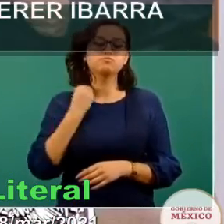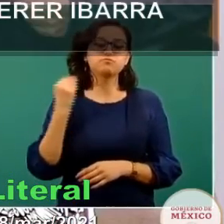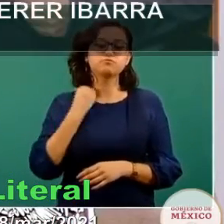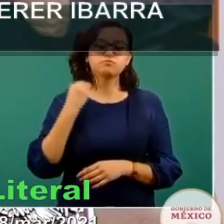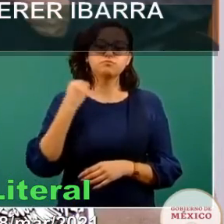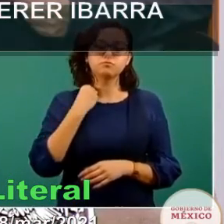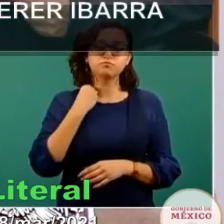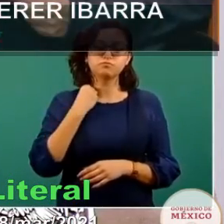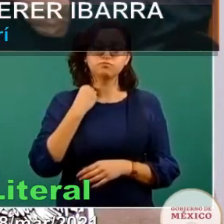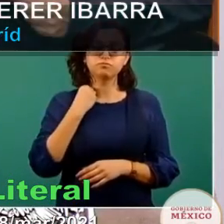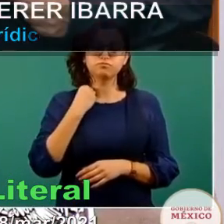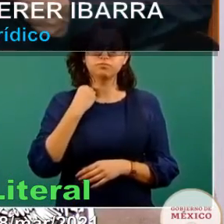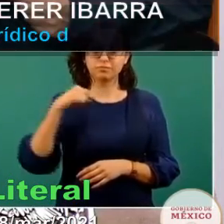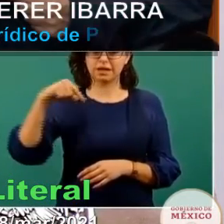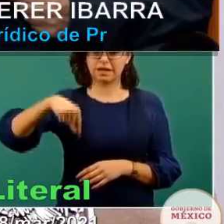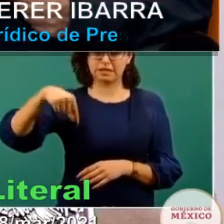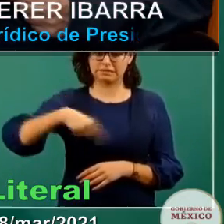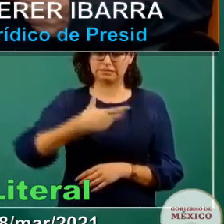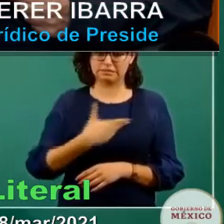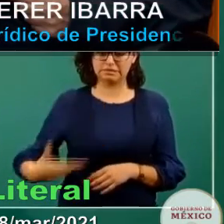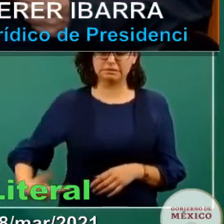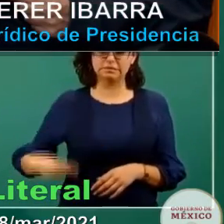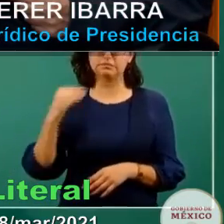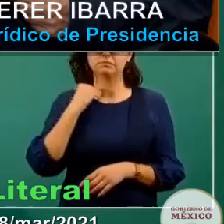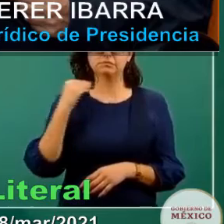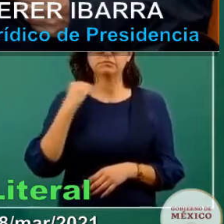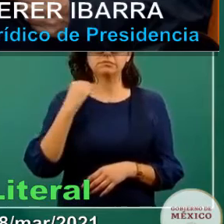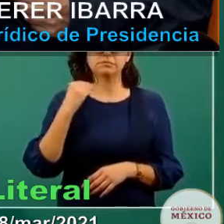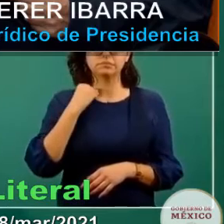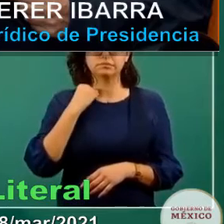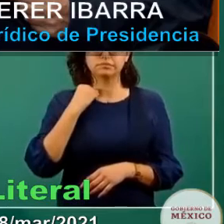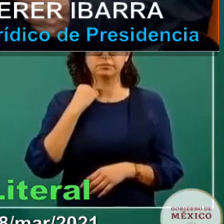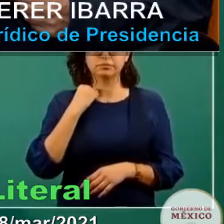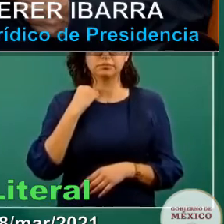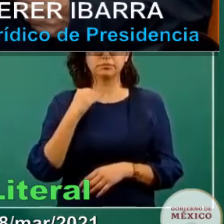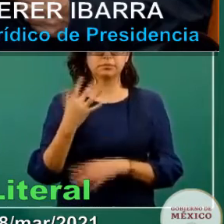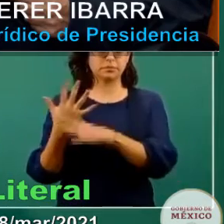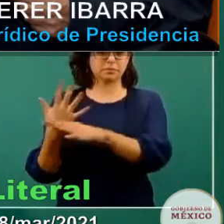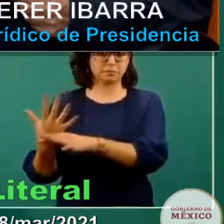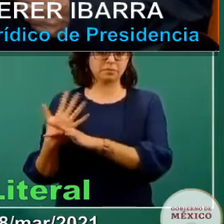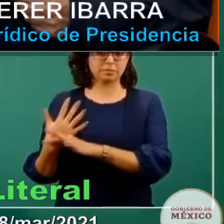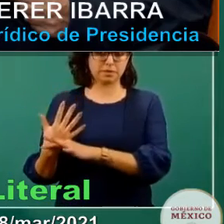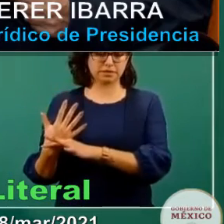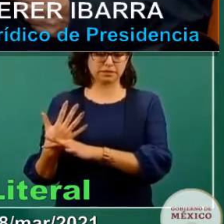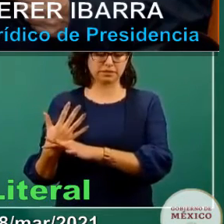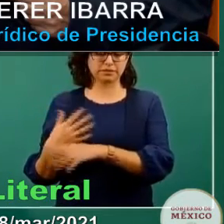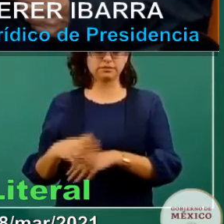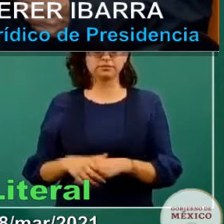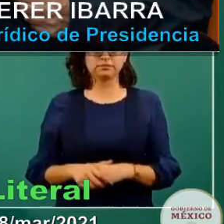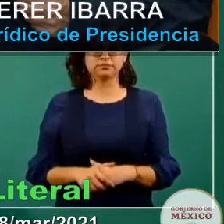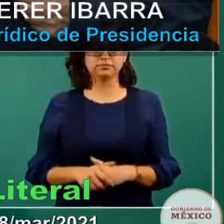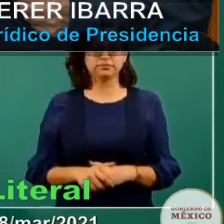10 días antes de que el juez